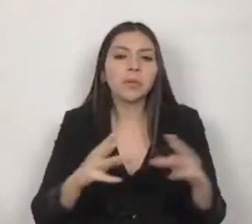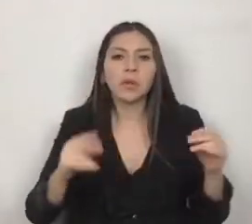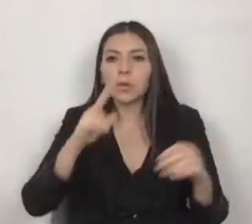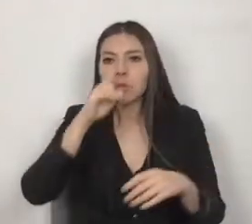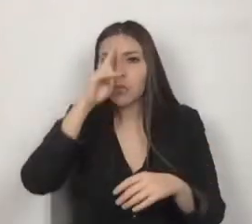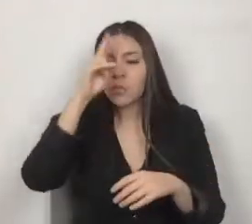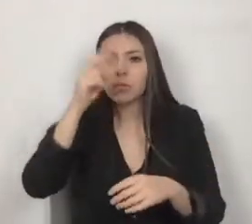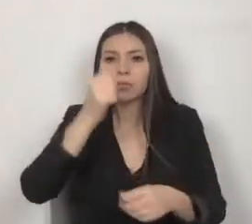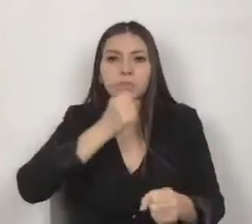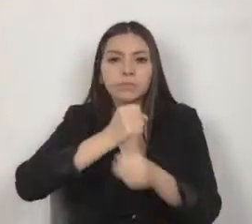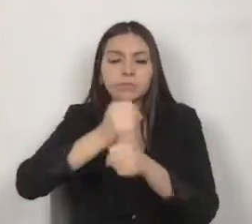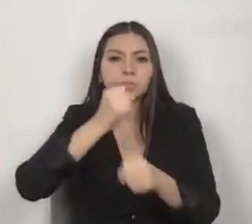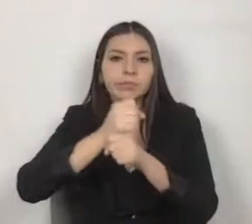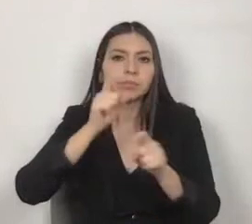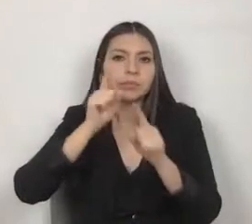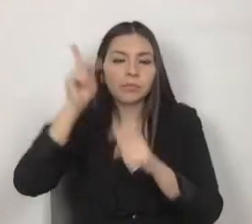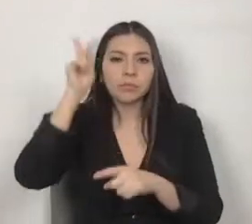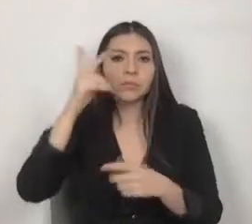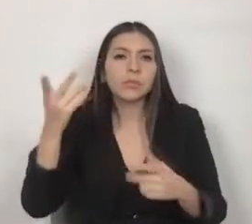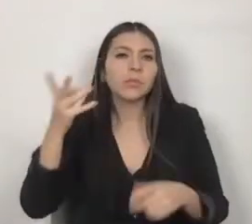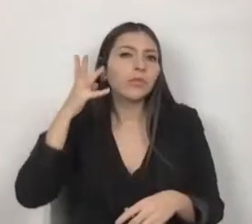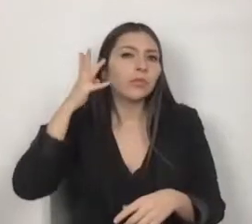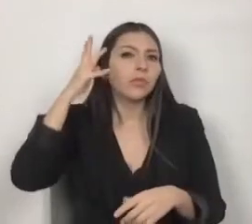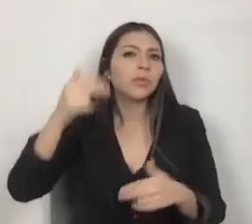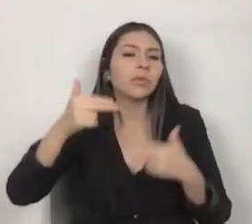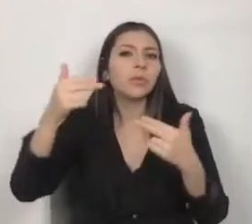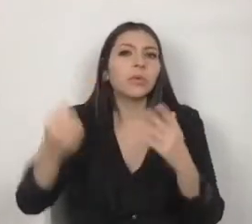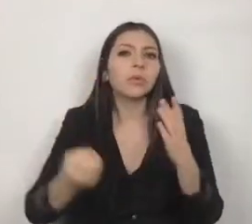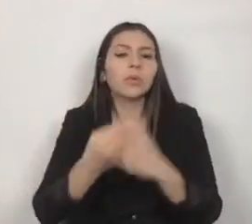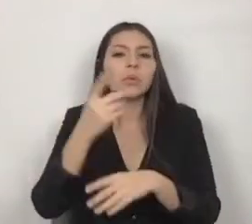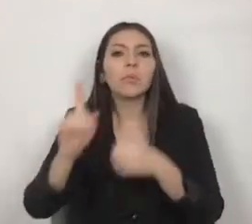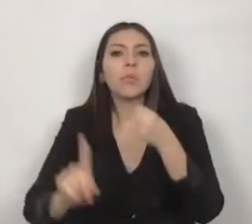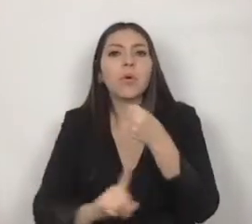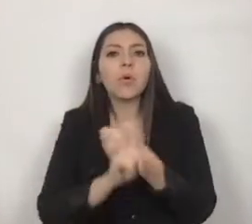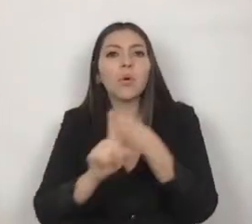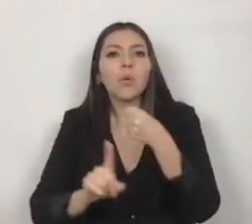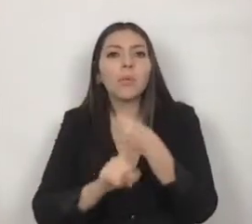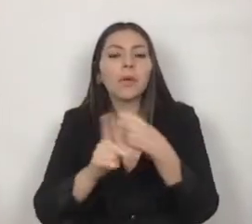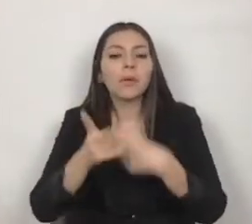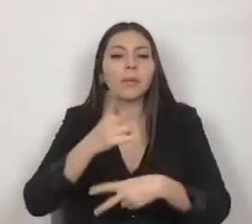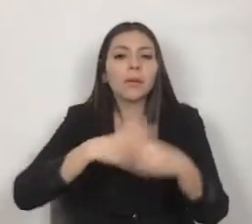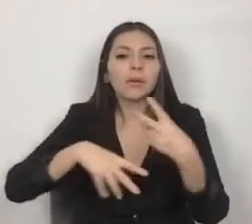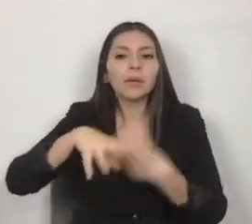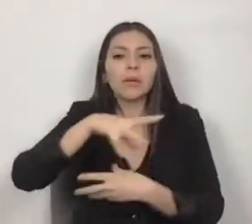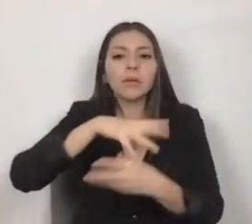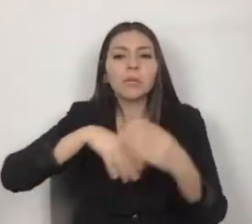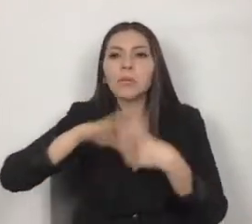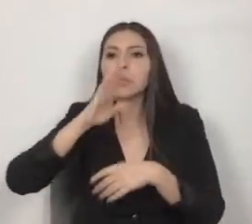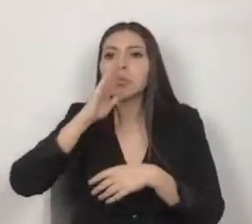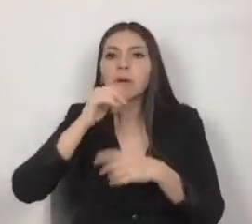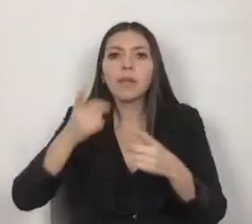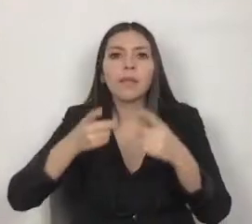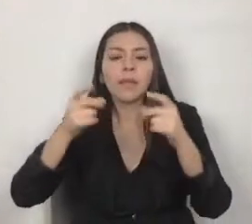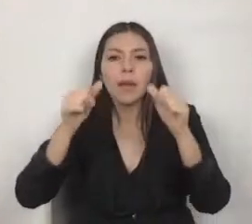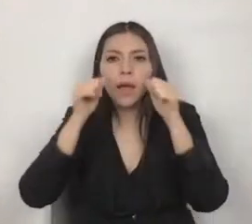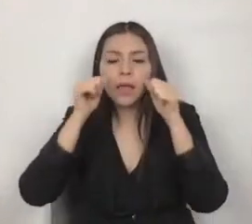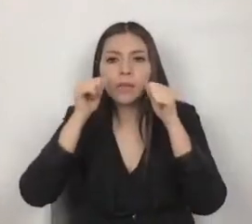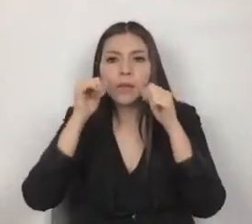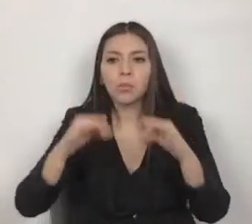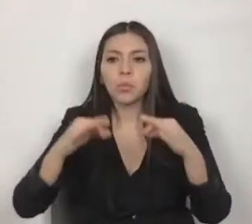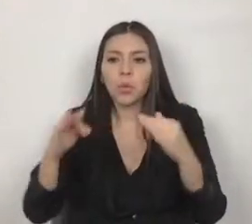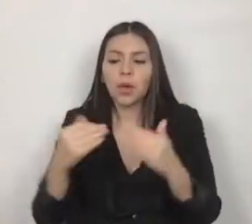¿Qué le espera a las nuevas generaciones si los problemas nutricionales no se atienden en forma oportuna?